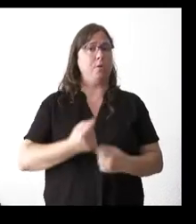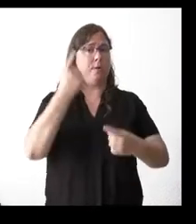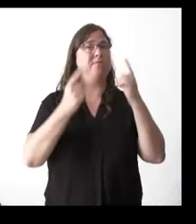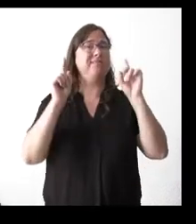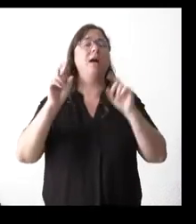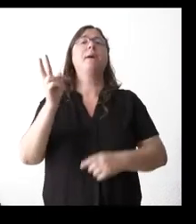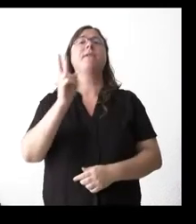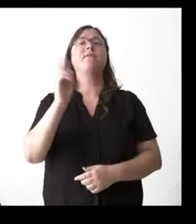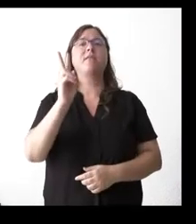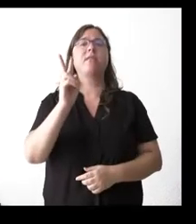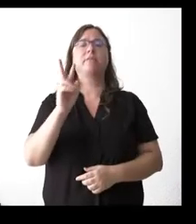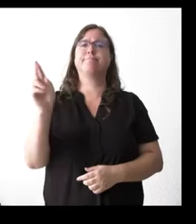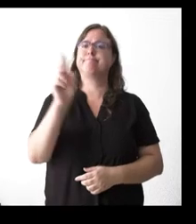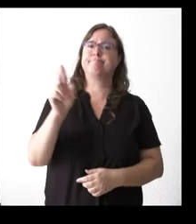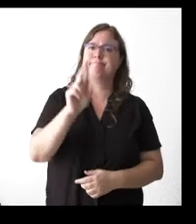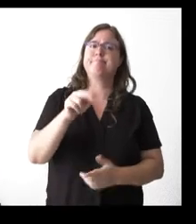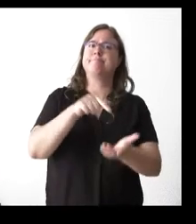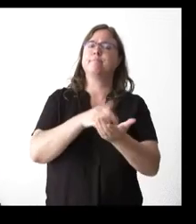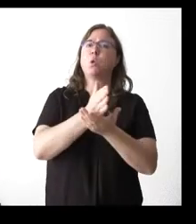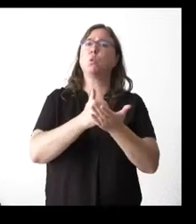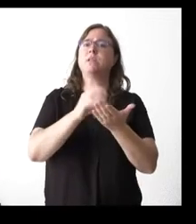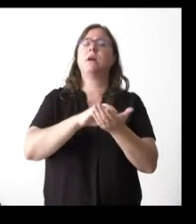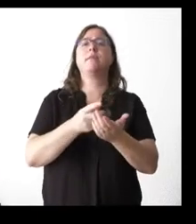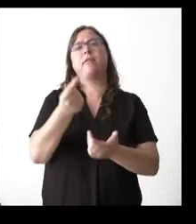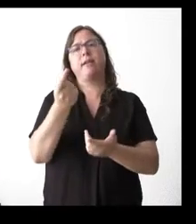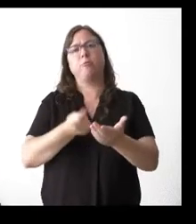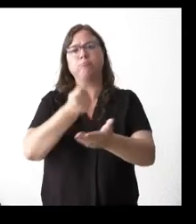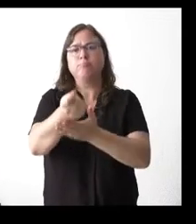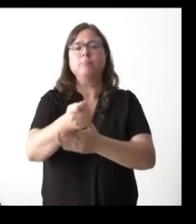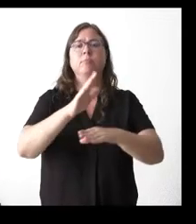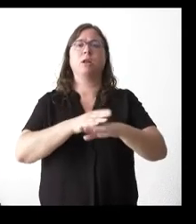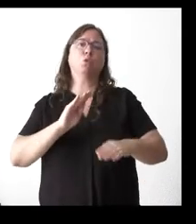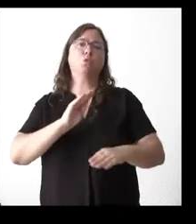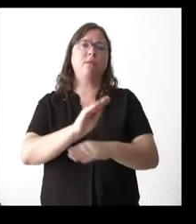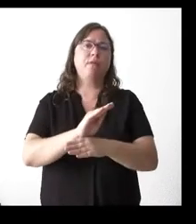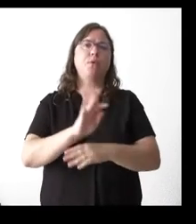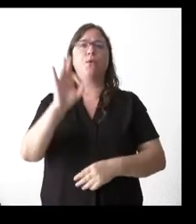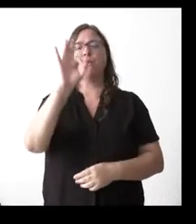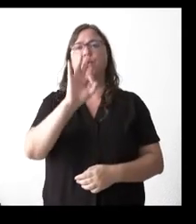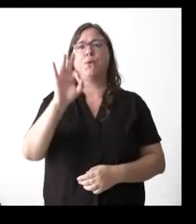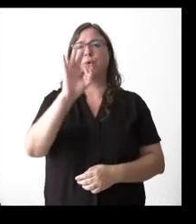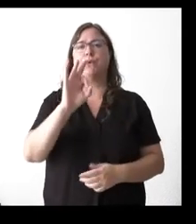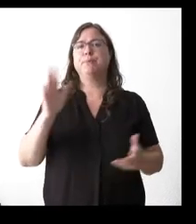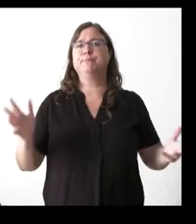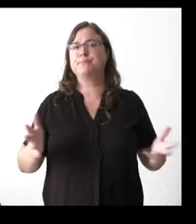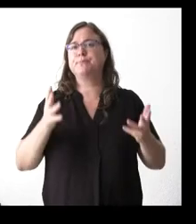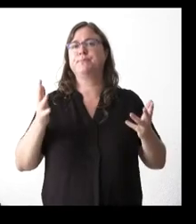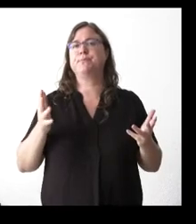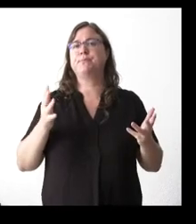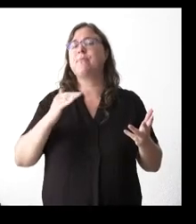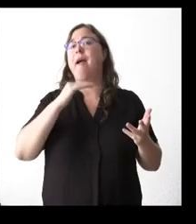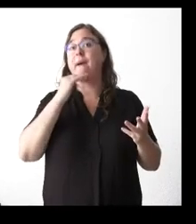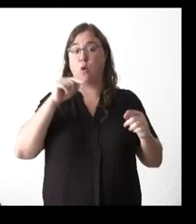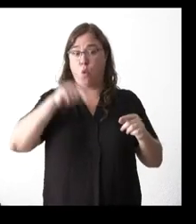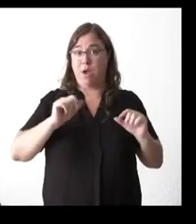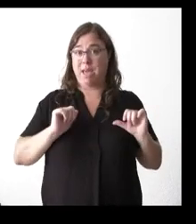Valladolid, se sigue insistiendo a la Junta de que ponga dinero para la subvención o que entra en vigor